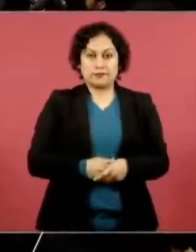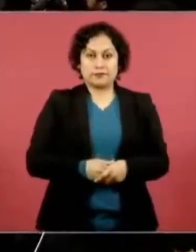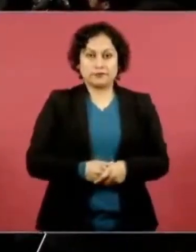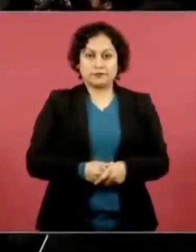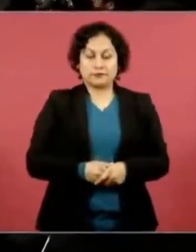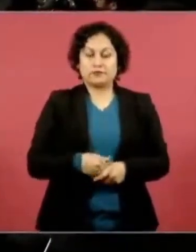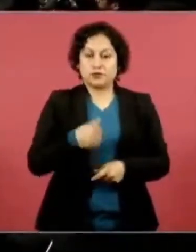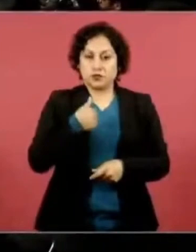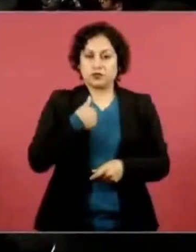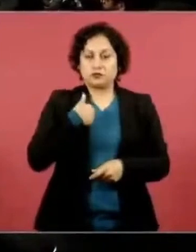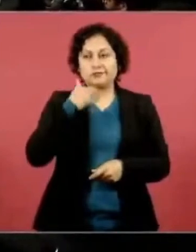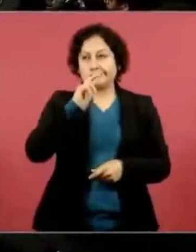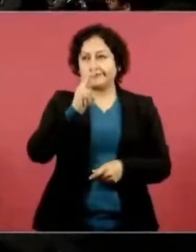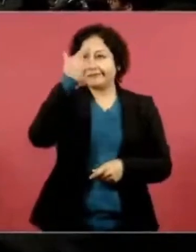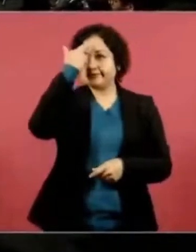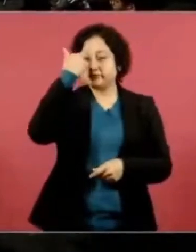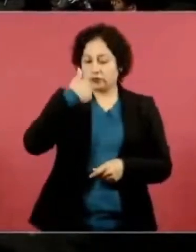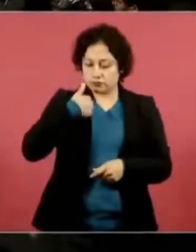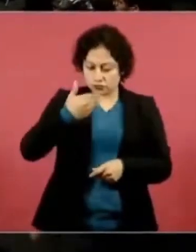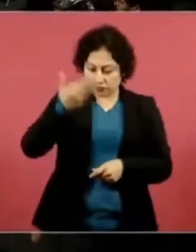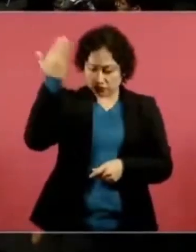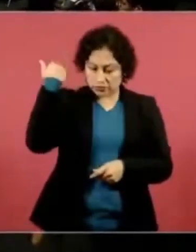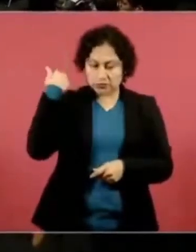estaba yo en una gira en Veracruz,